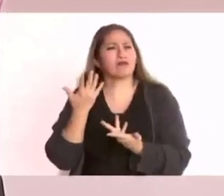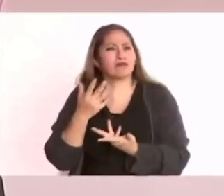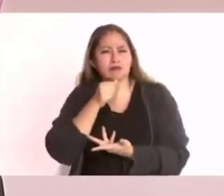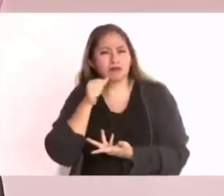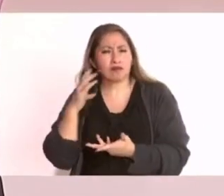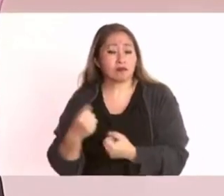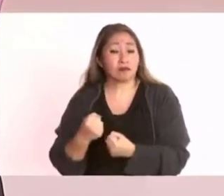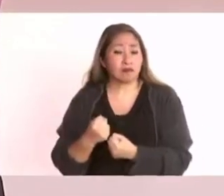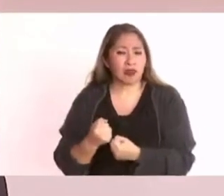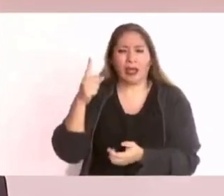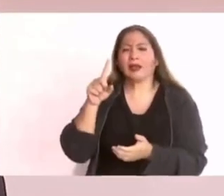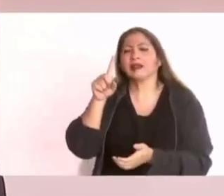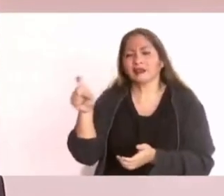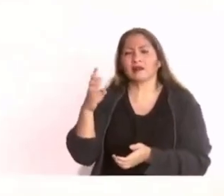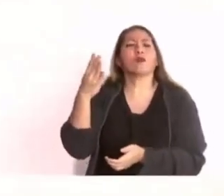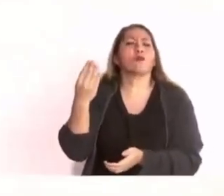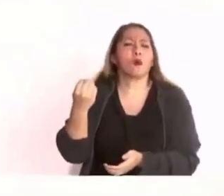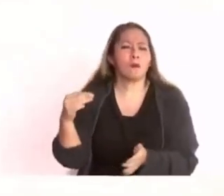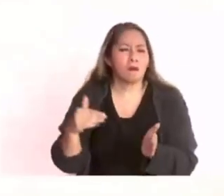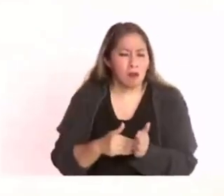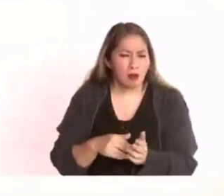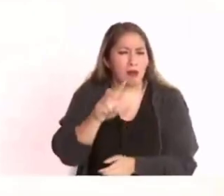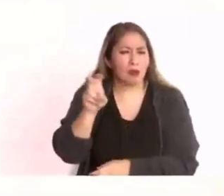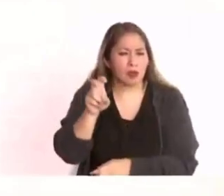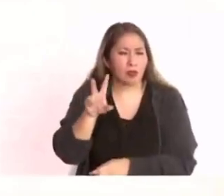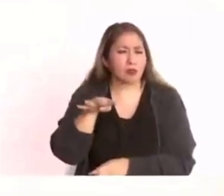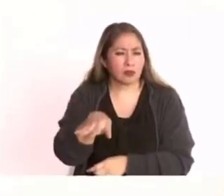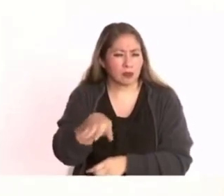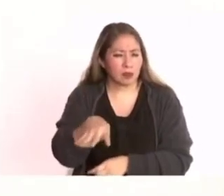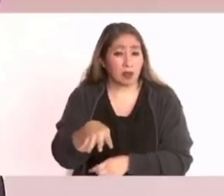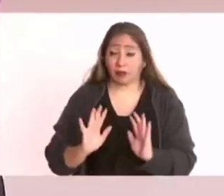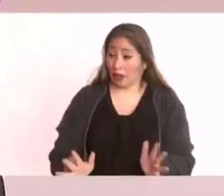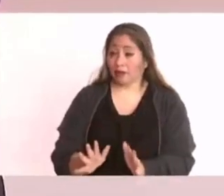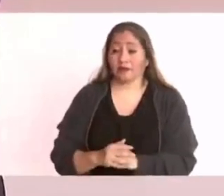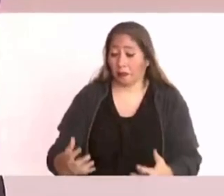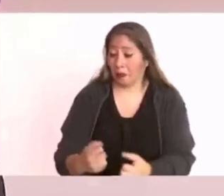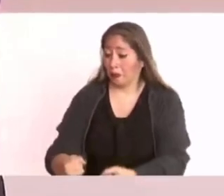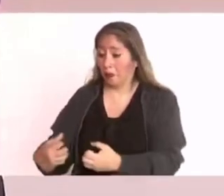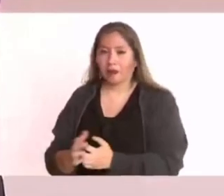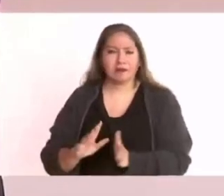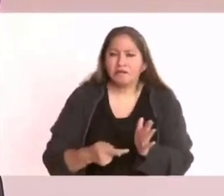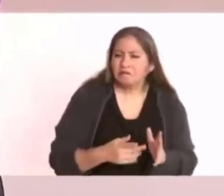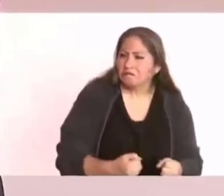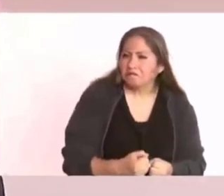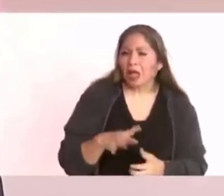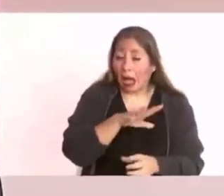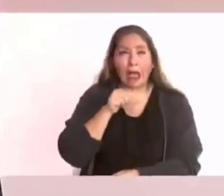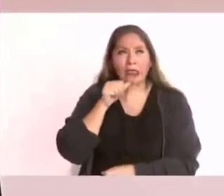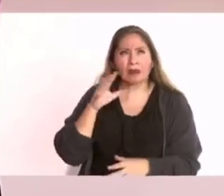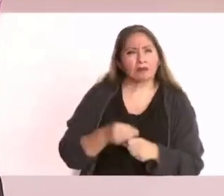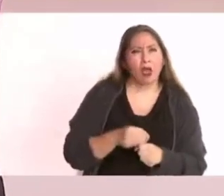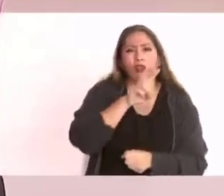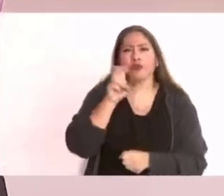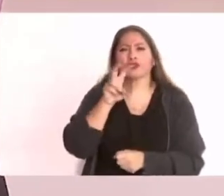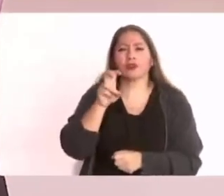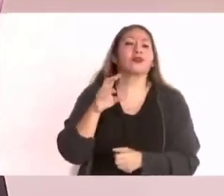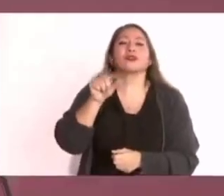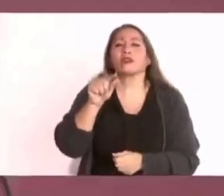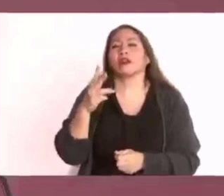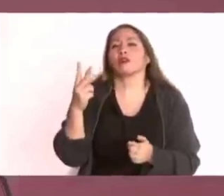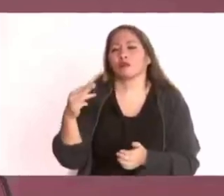habíamos recuperado 109 mil 219. De modo que se han recuperado hasta ayer 272 mil